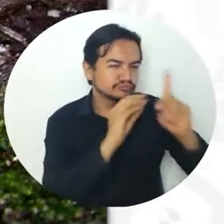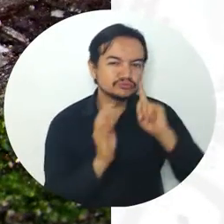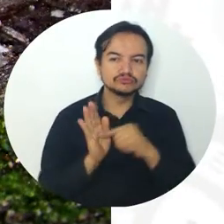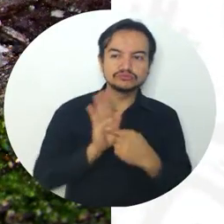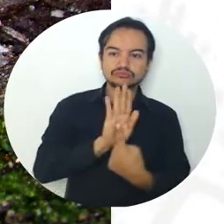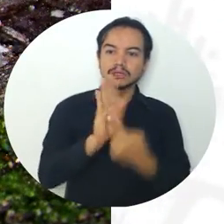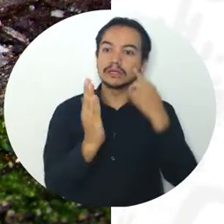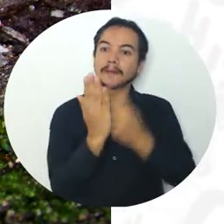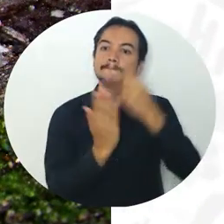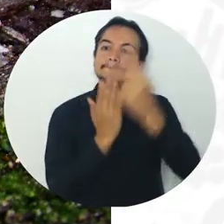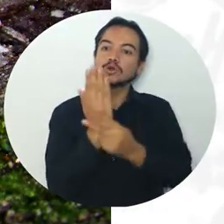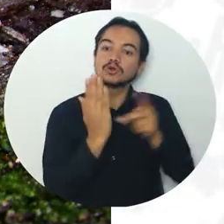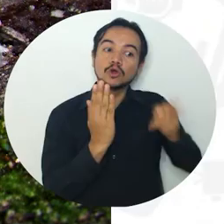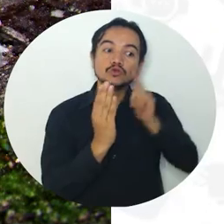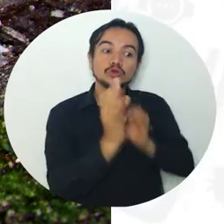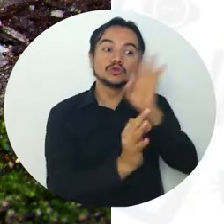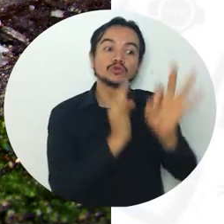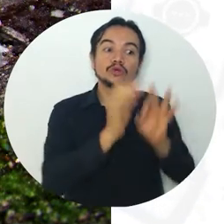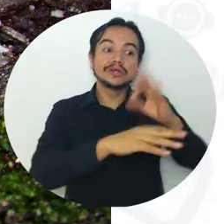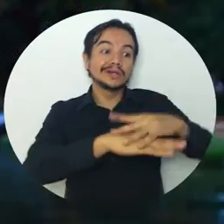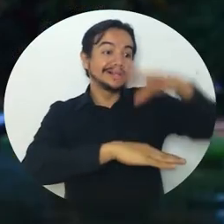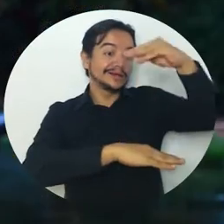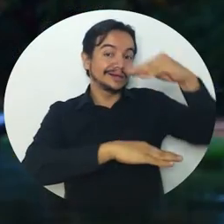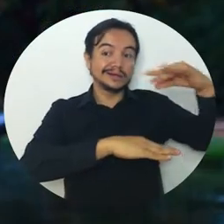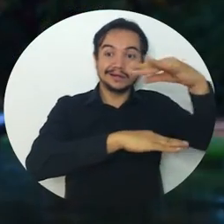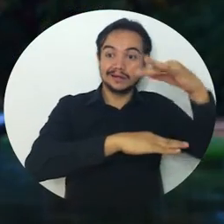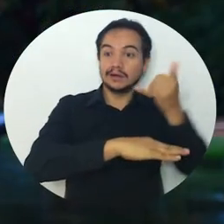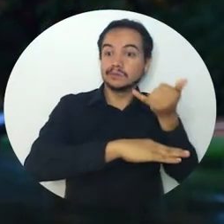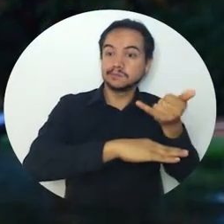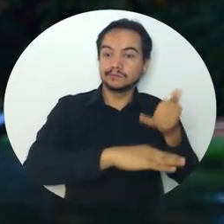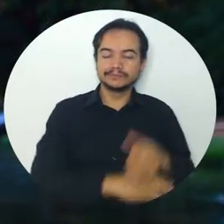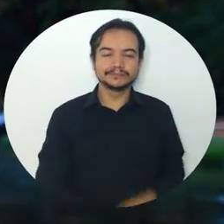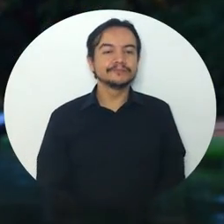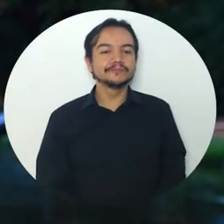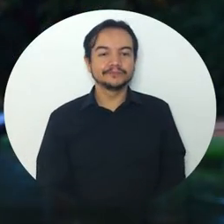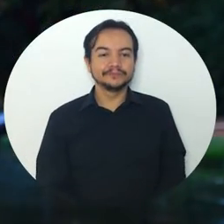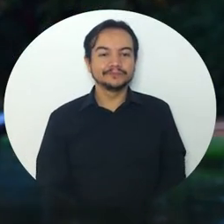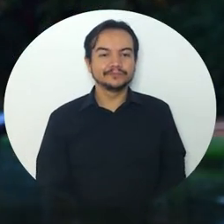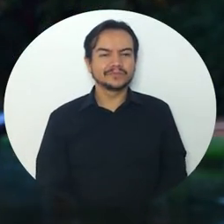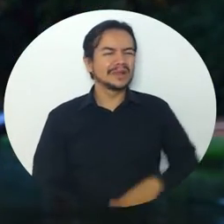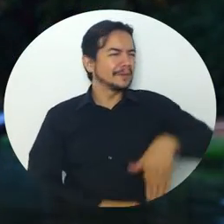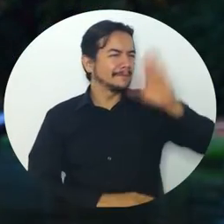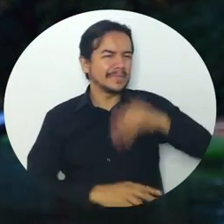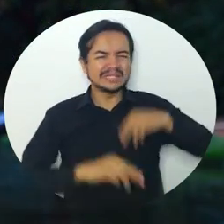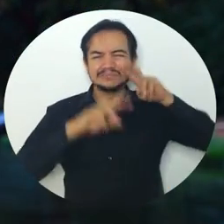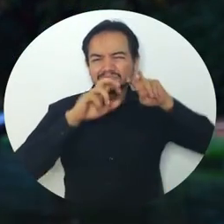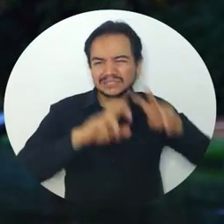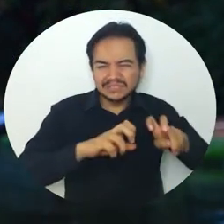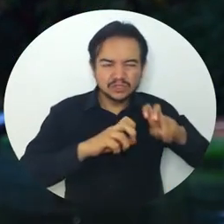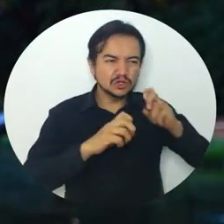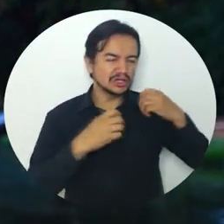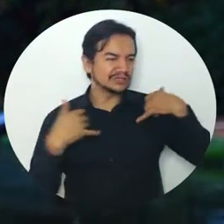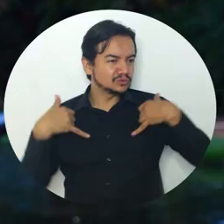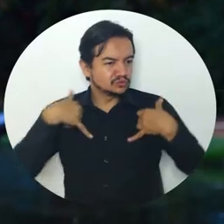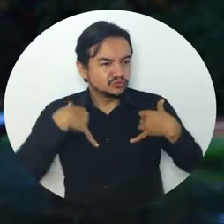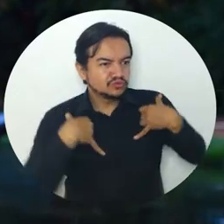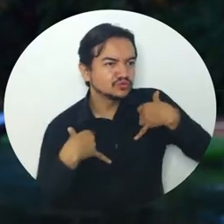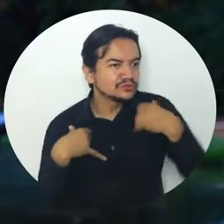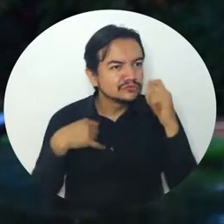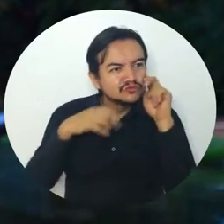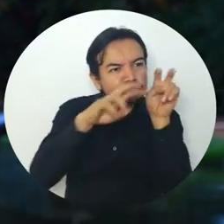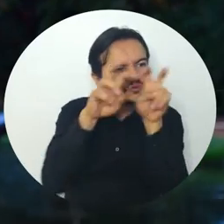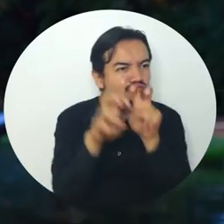generar proyectos de conservación de la Sierra Nevada. Muchas de estas investigaciones, estas expediciones son